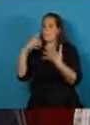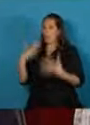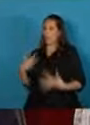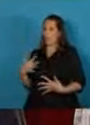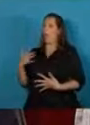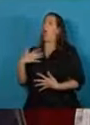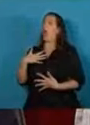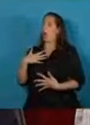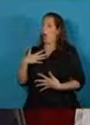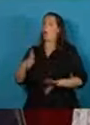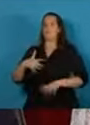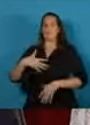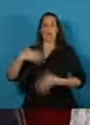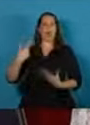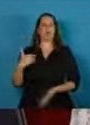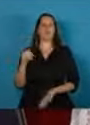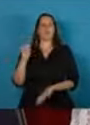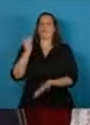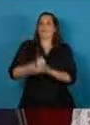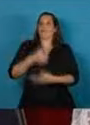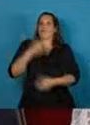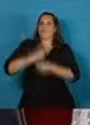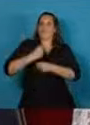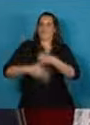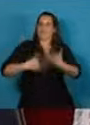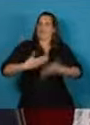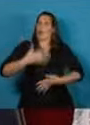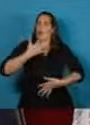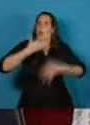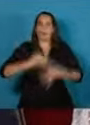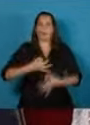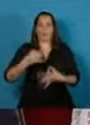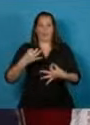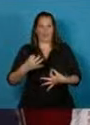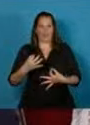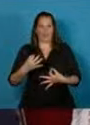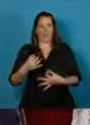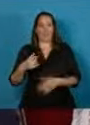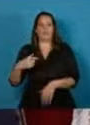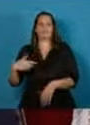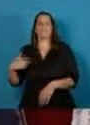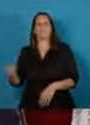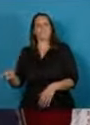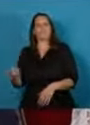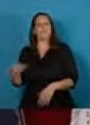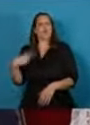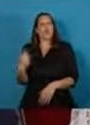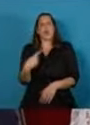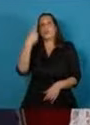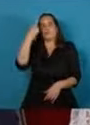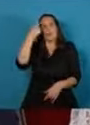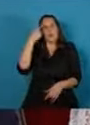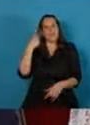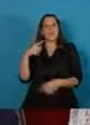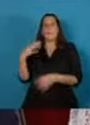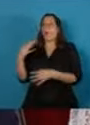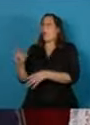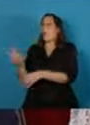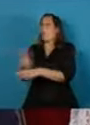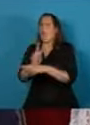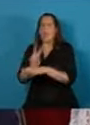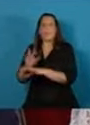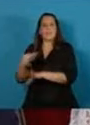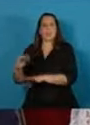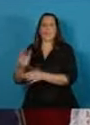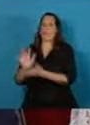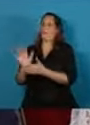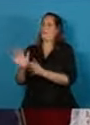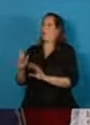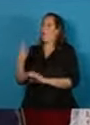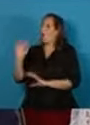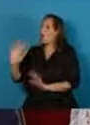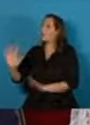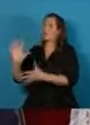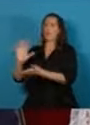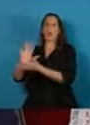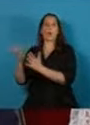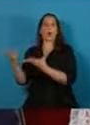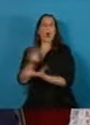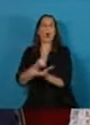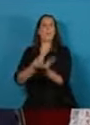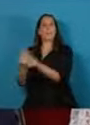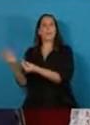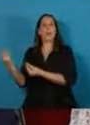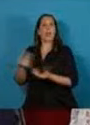misión principal y de sus misiones secundarias queremos una política de defensa autónoma defensiva y cooperativa